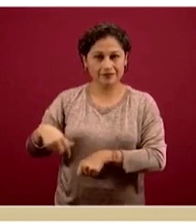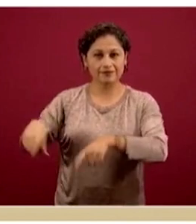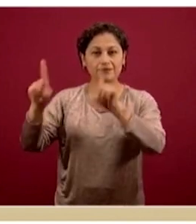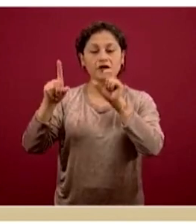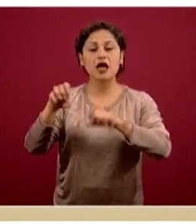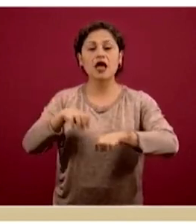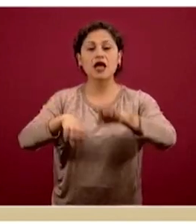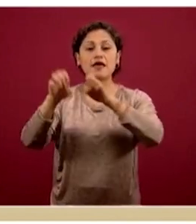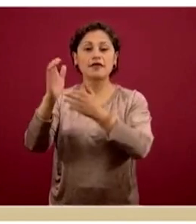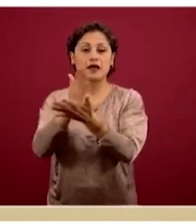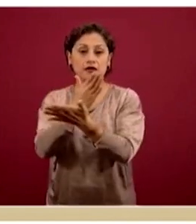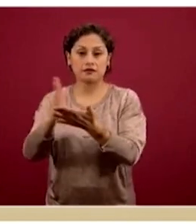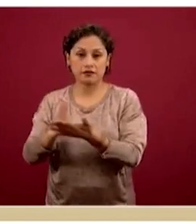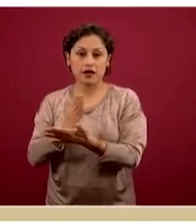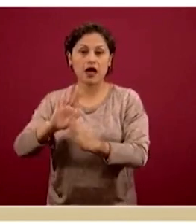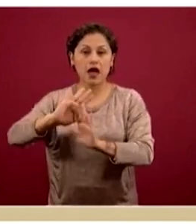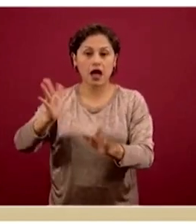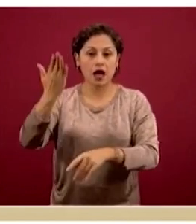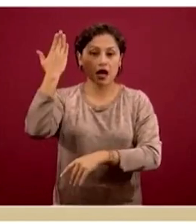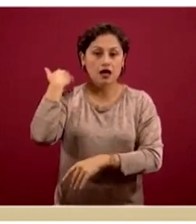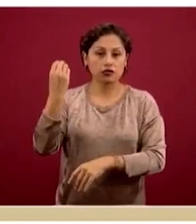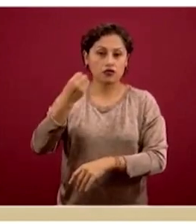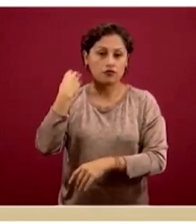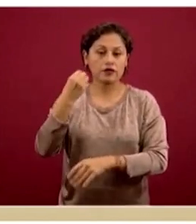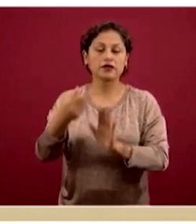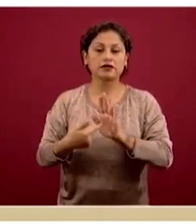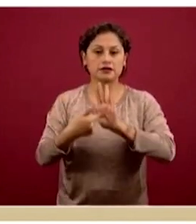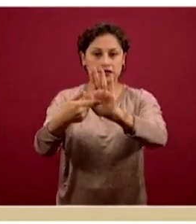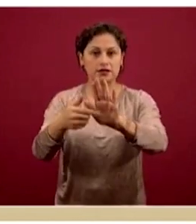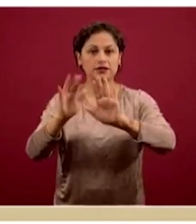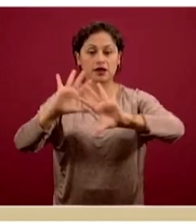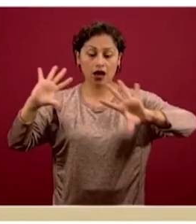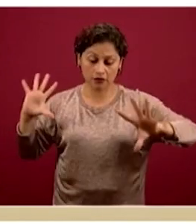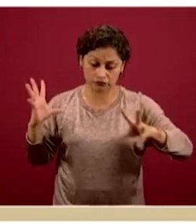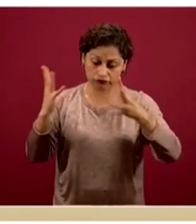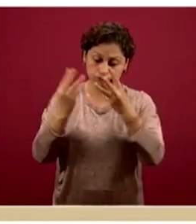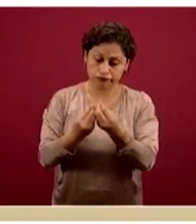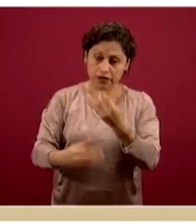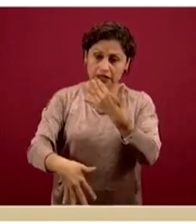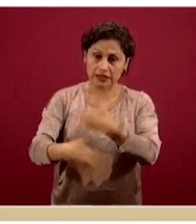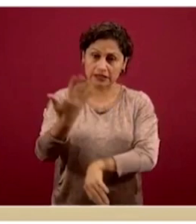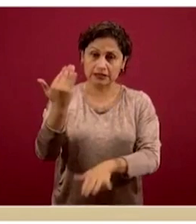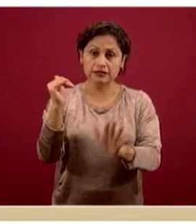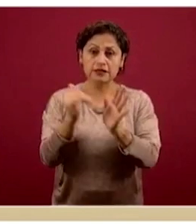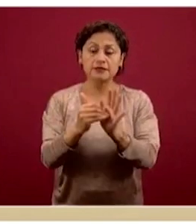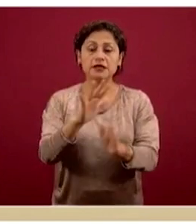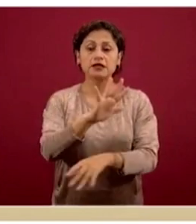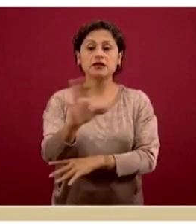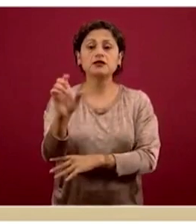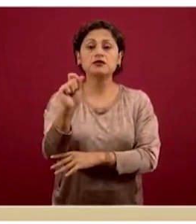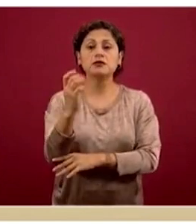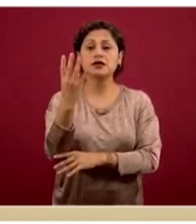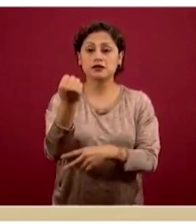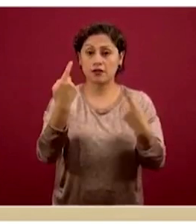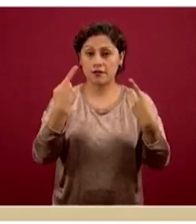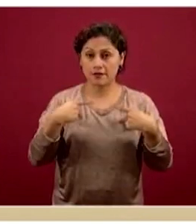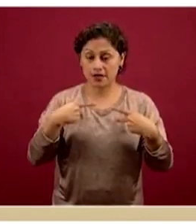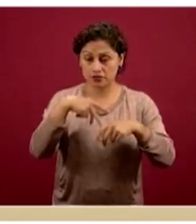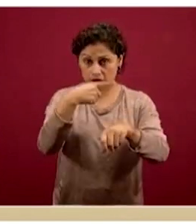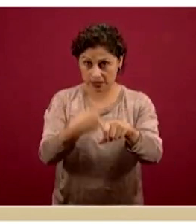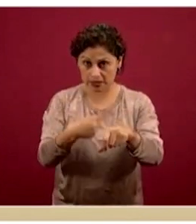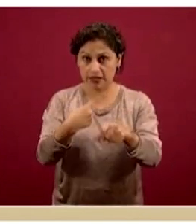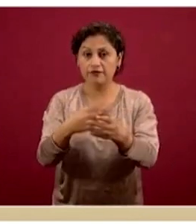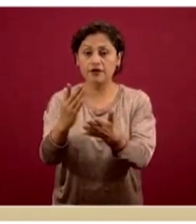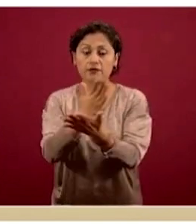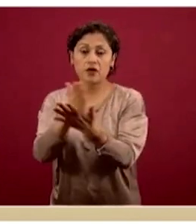conferencias previas, de todos los casos confirmados acumulados, es decir, de los 15 mil 529, para ver cuáles son los